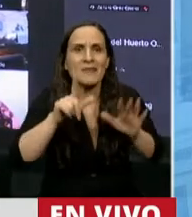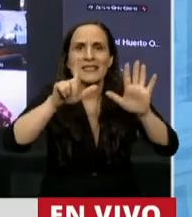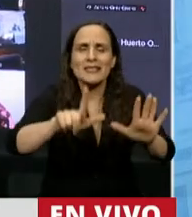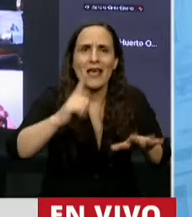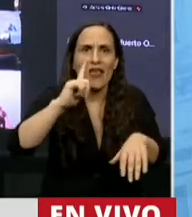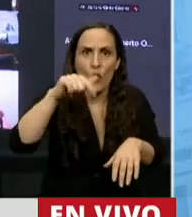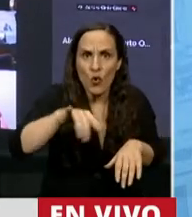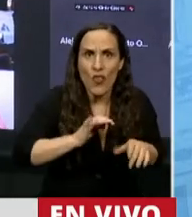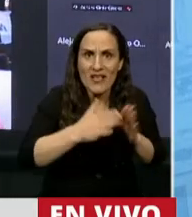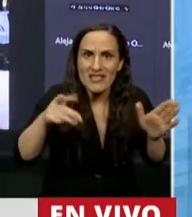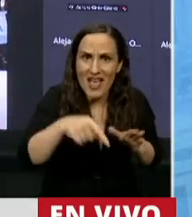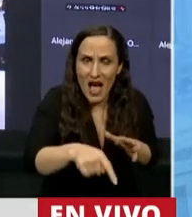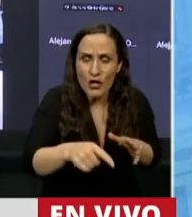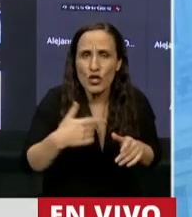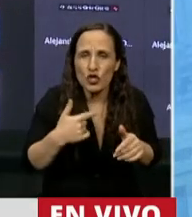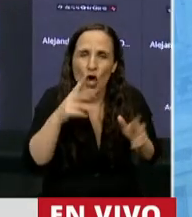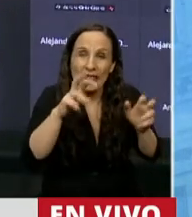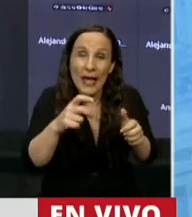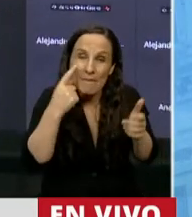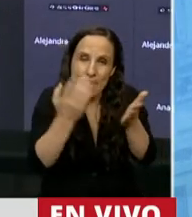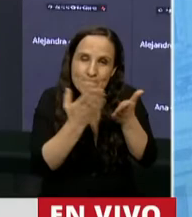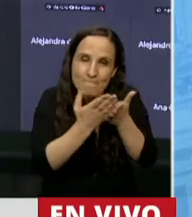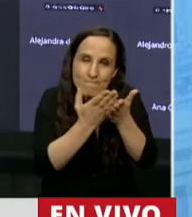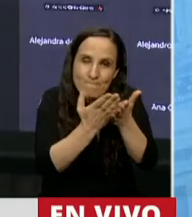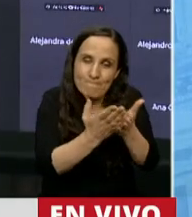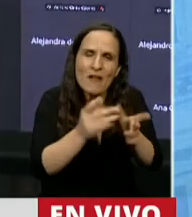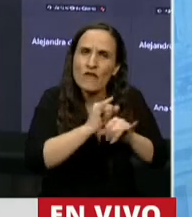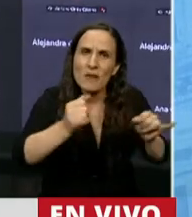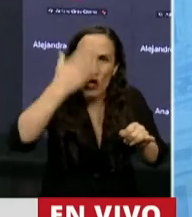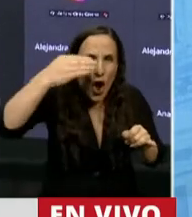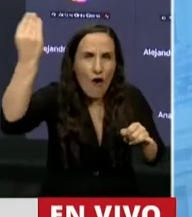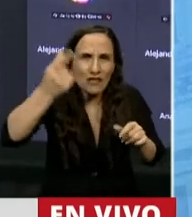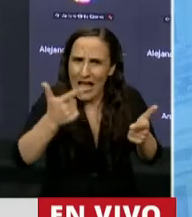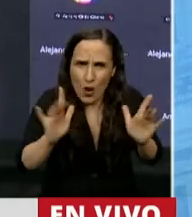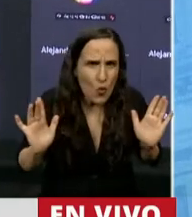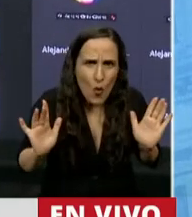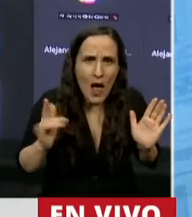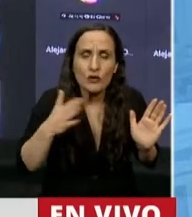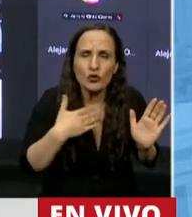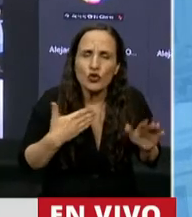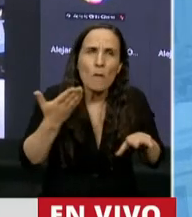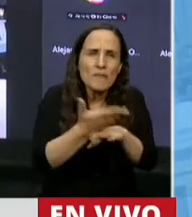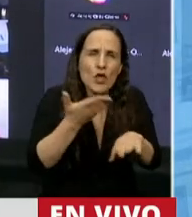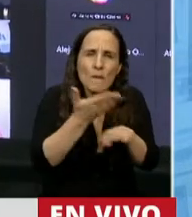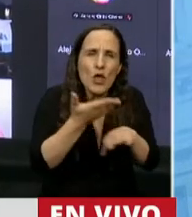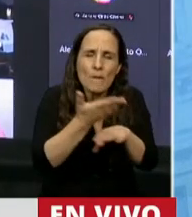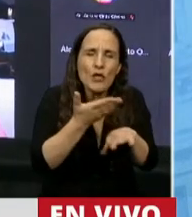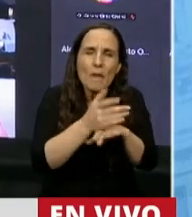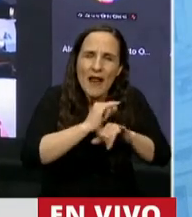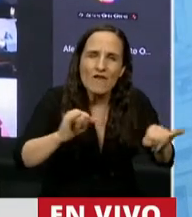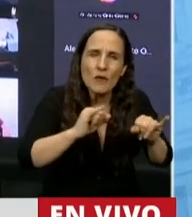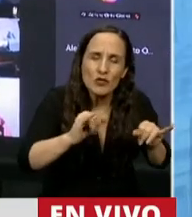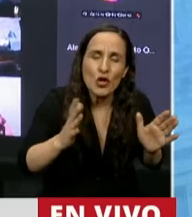julio de este año, porque vengo siguiendo el tema y como no hay información oficial, hago pedidos de acceso a la información, el